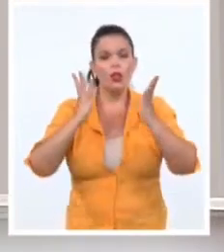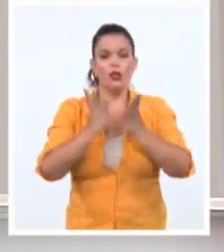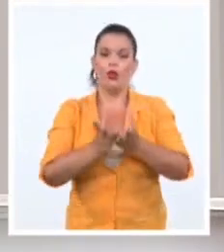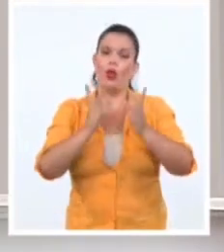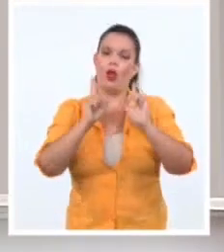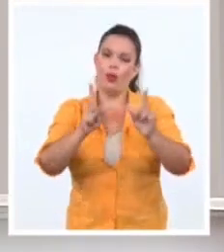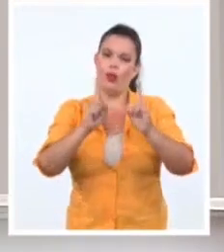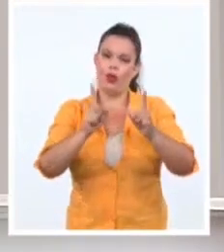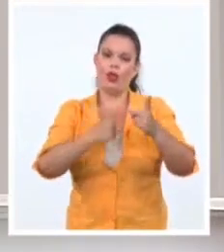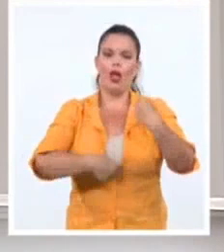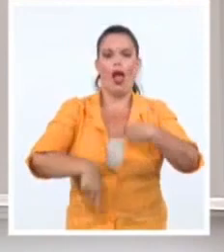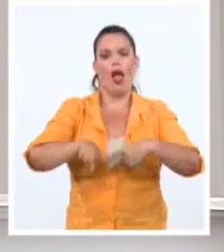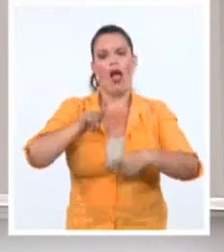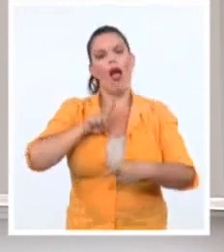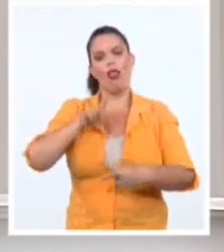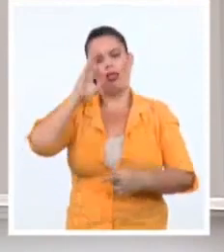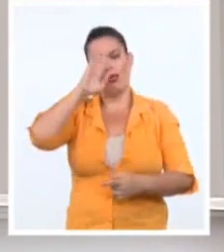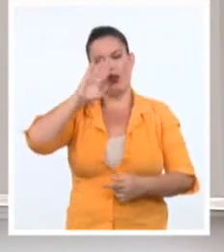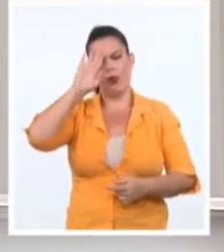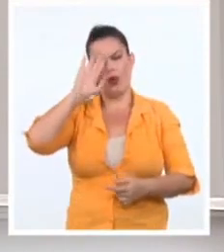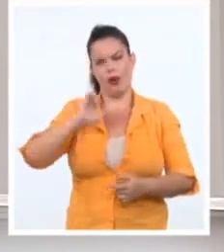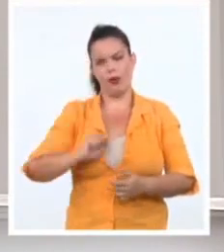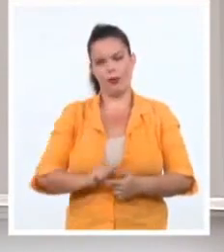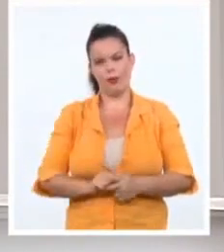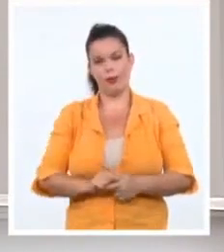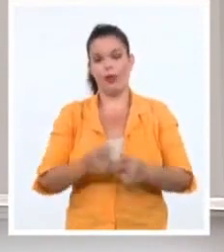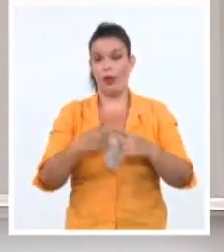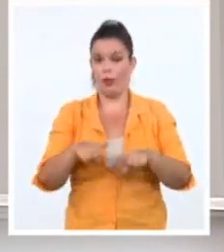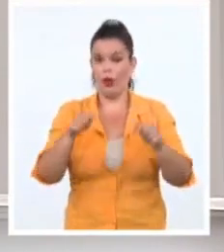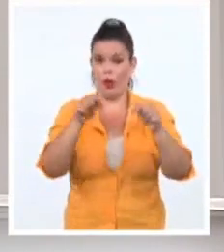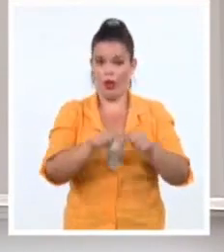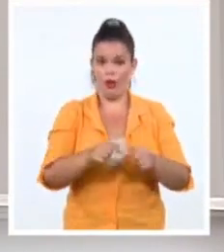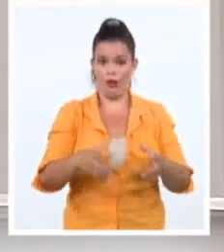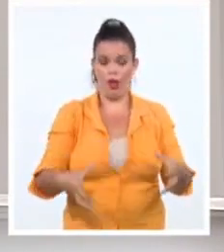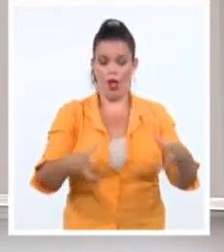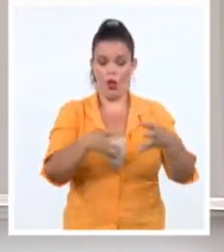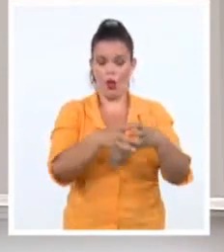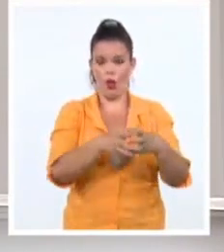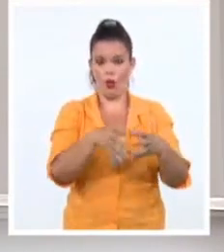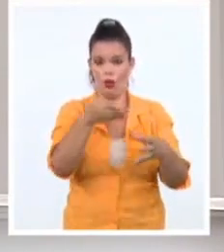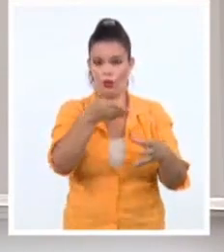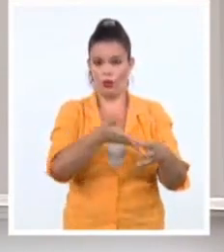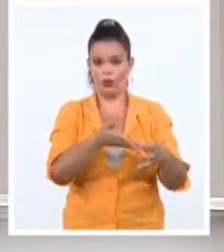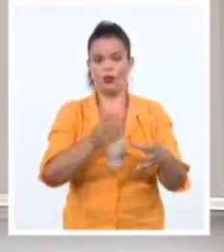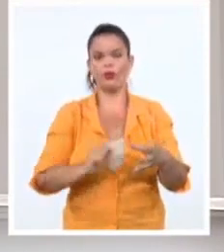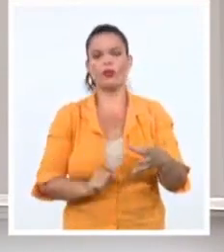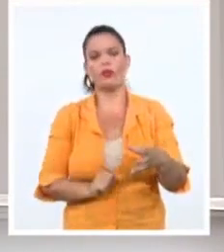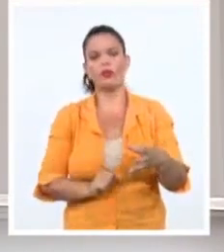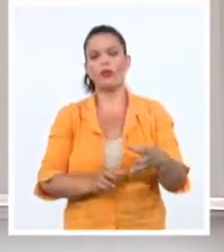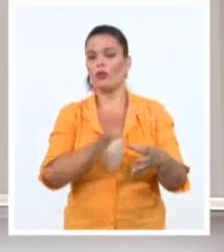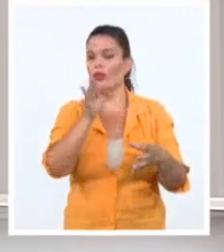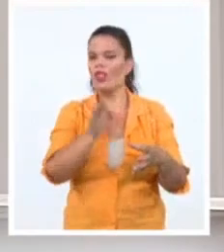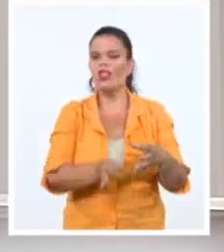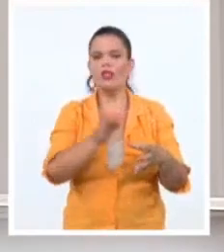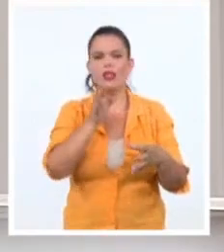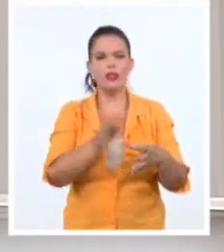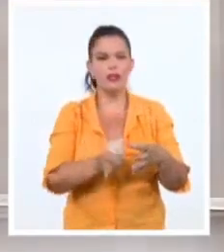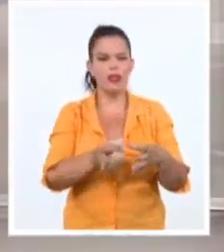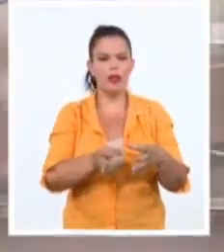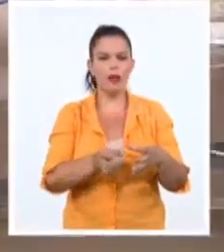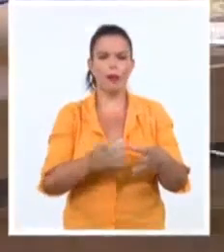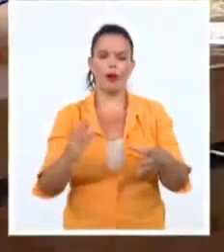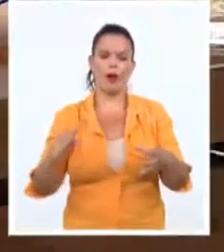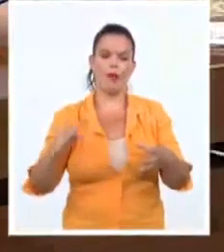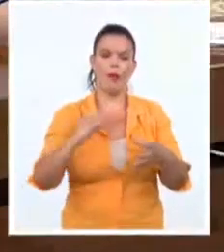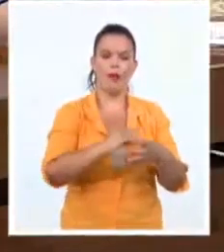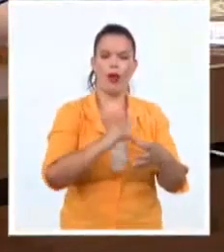anticubana. Pero estas organizaciones que han servido de